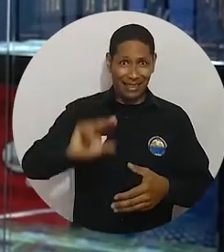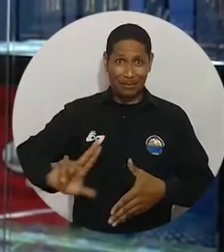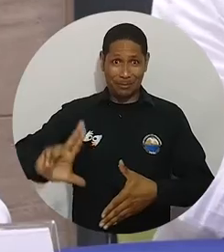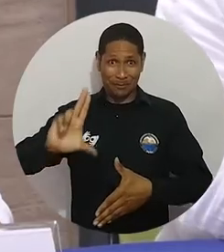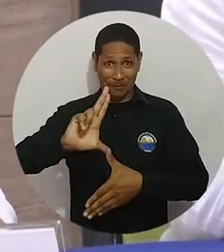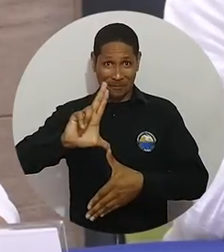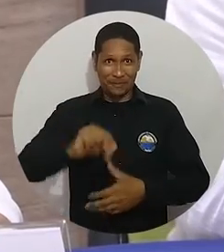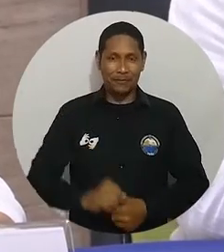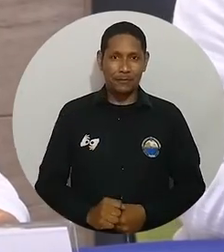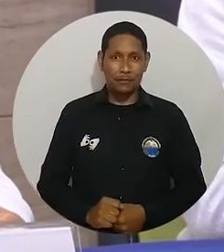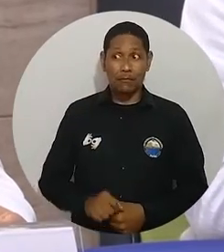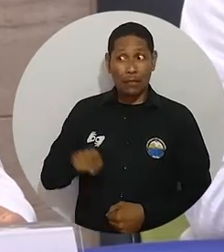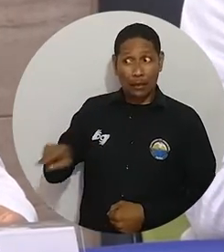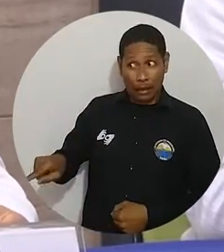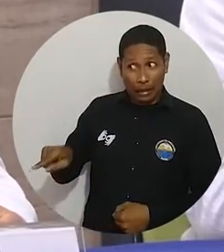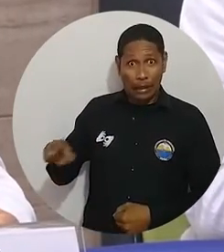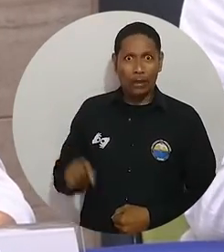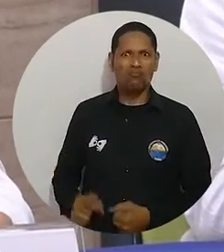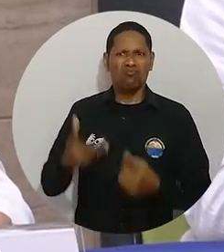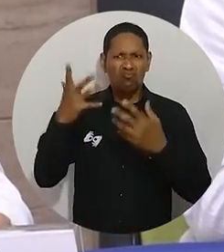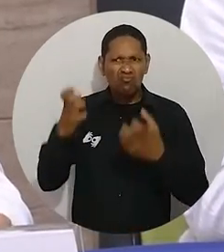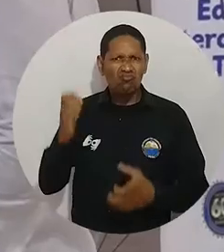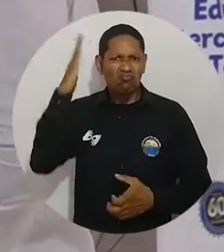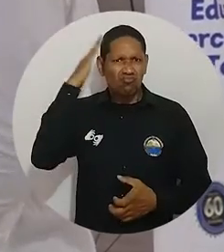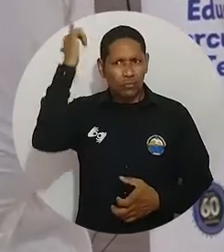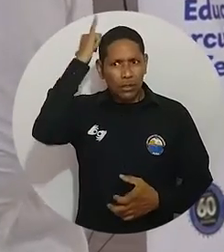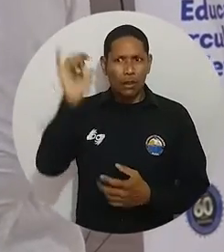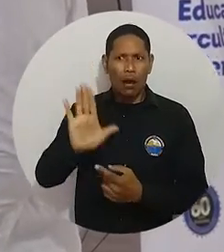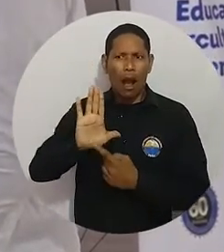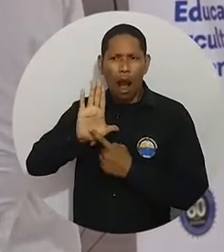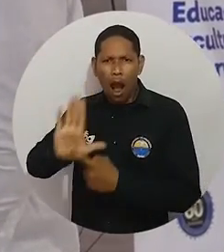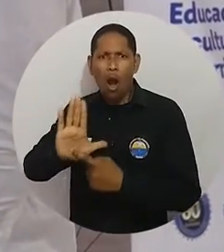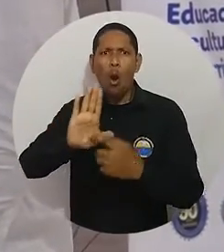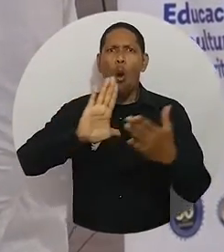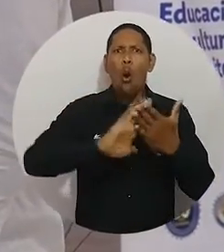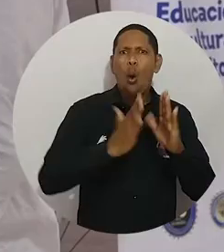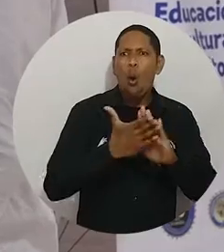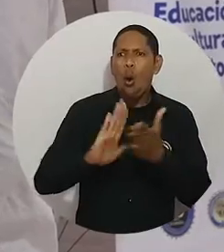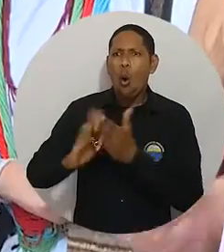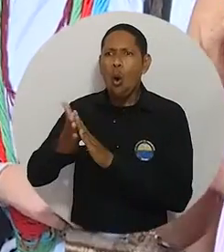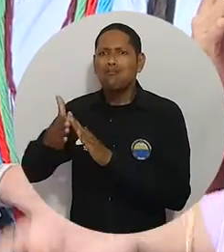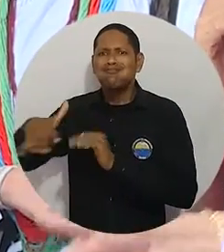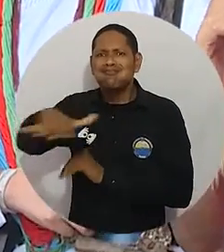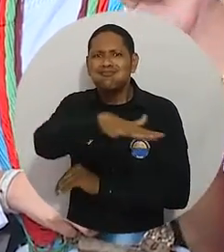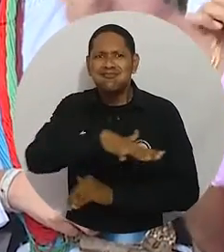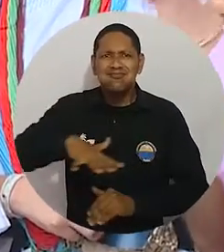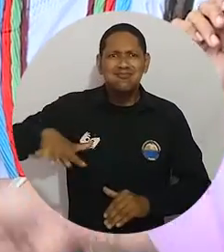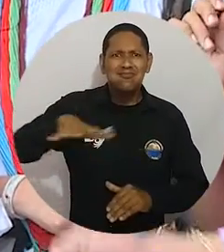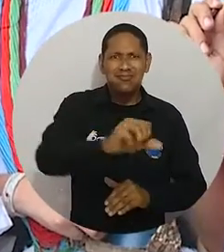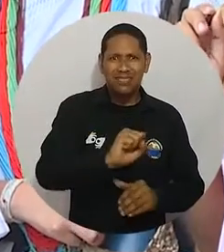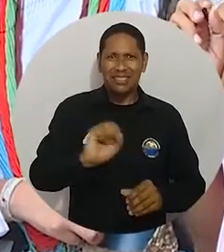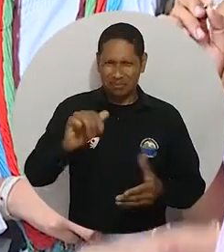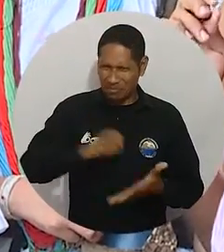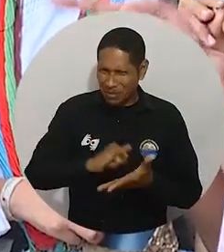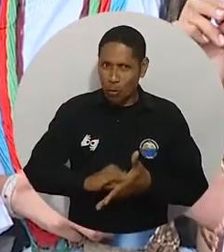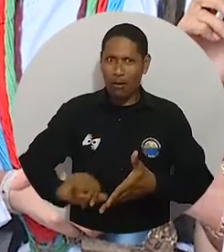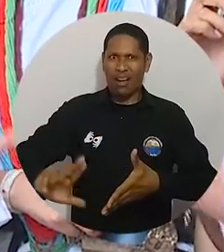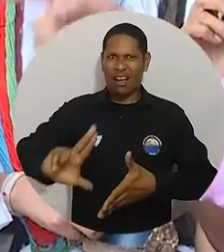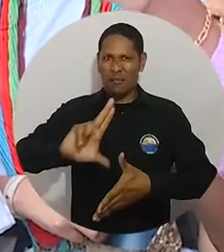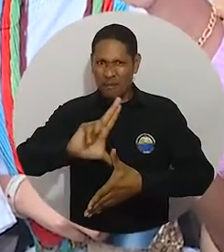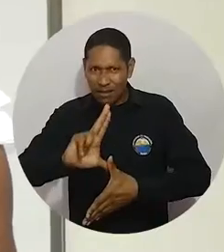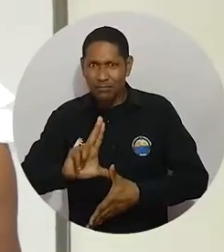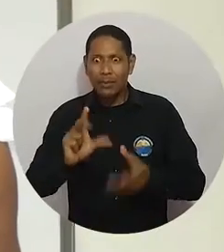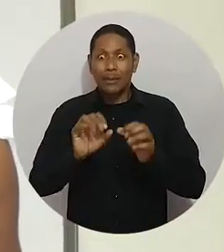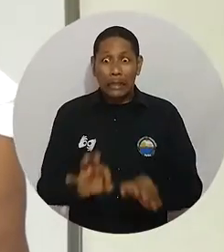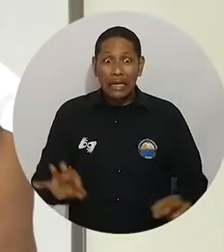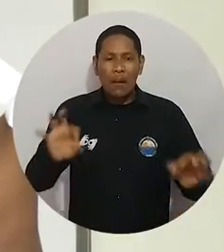académicos de América Latina. El presidente pretende acercar la academia a las voces y prácticas de las comunidades de los distintos territorios